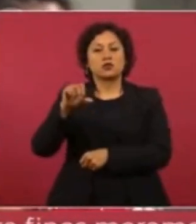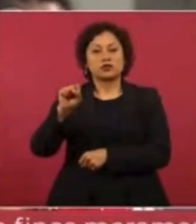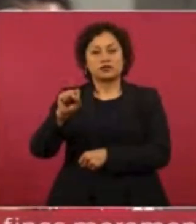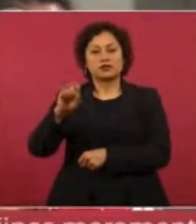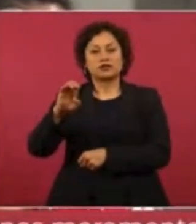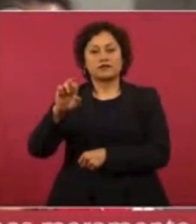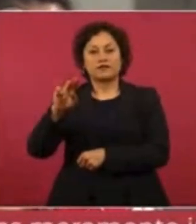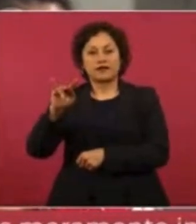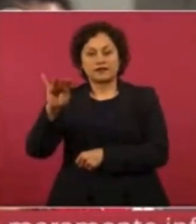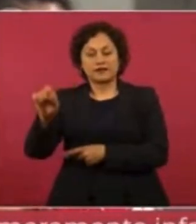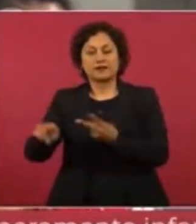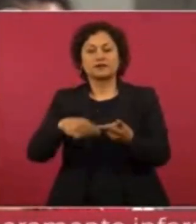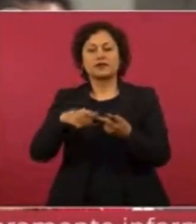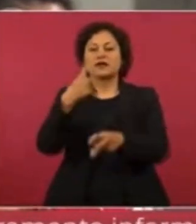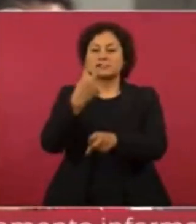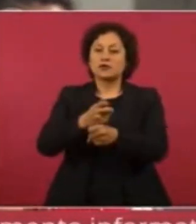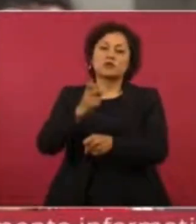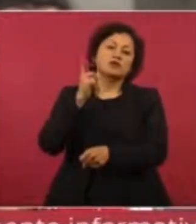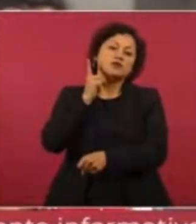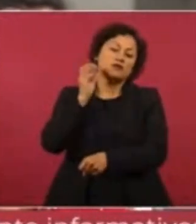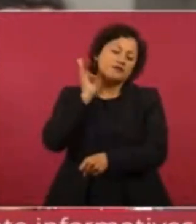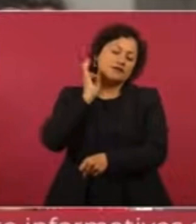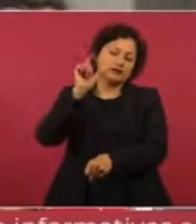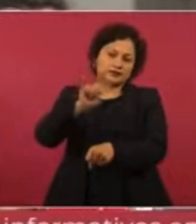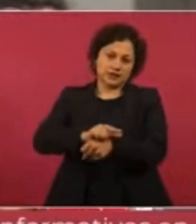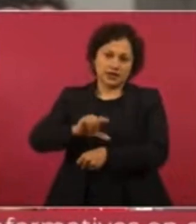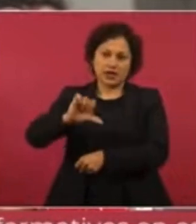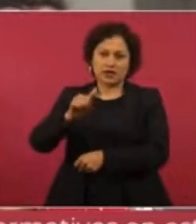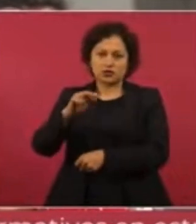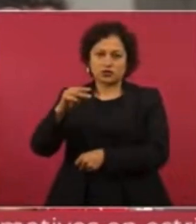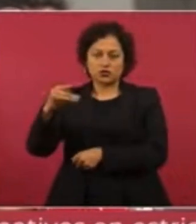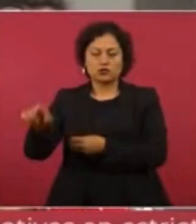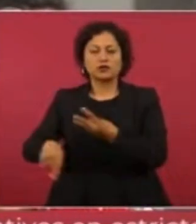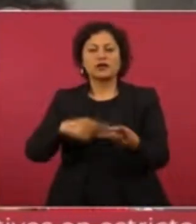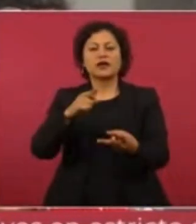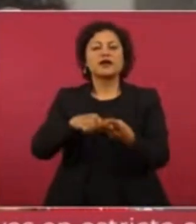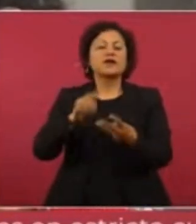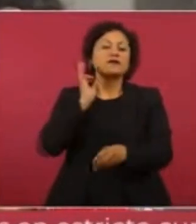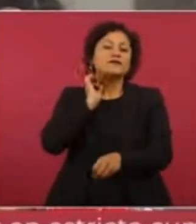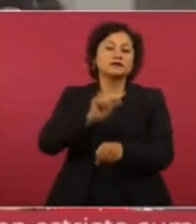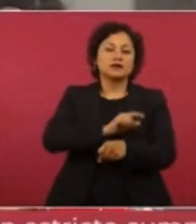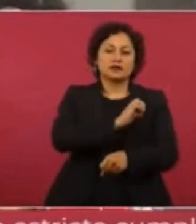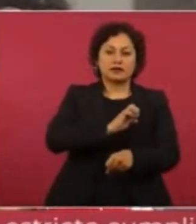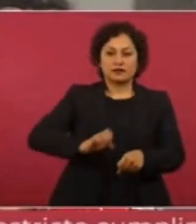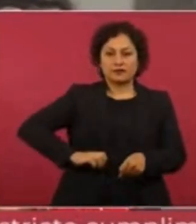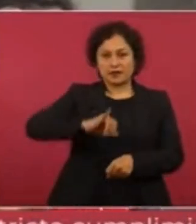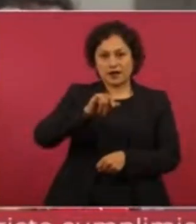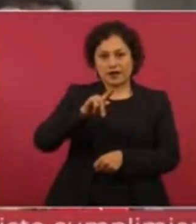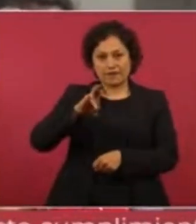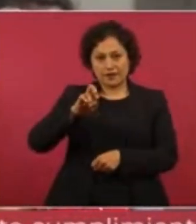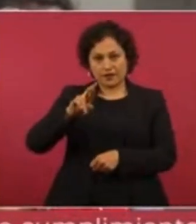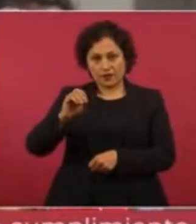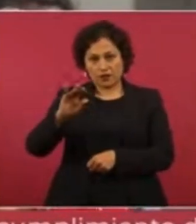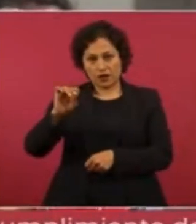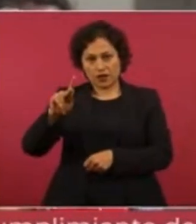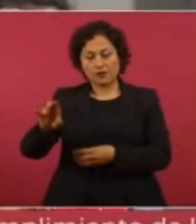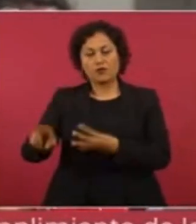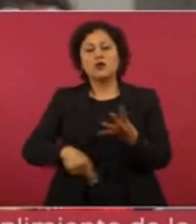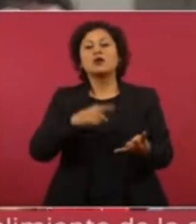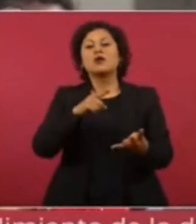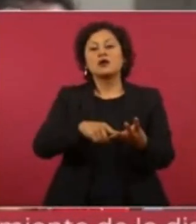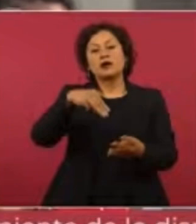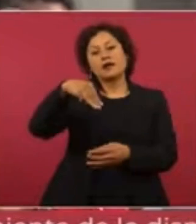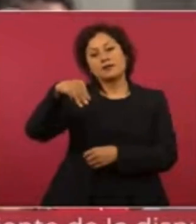al vicefiscal Rodrigo Archundia, al fiscal de Catepec, Javier Ocampo, y por supuesto al Ministerio